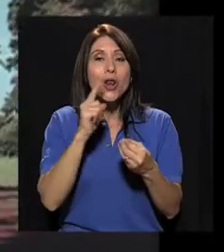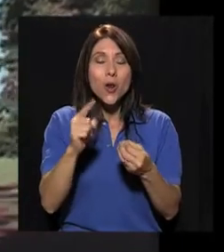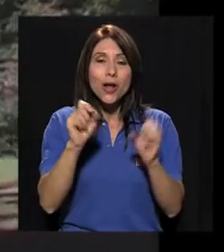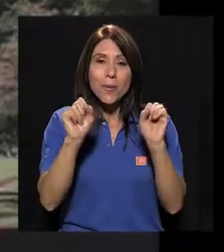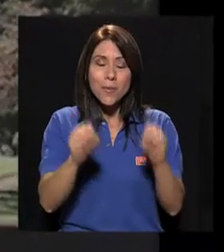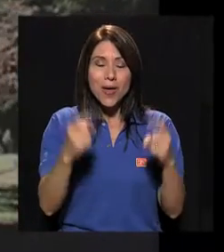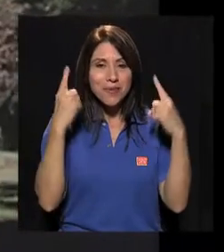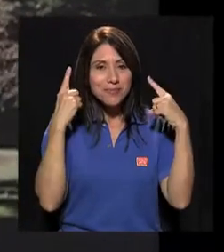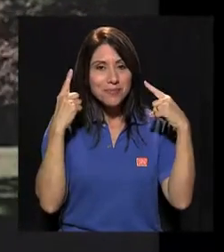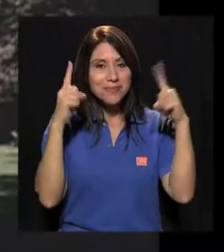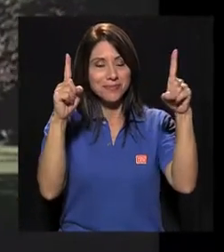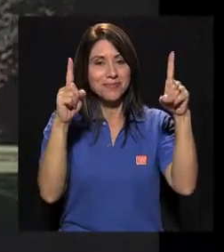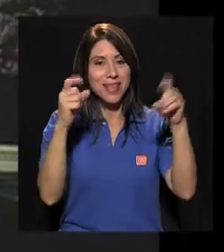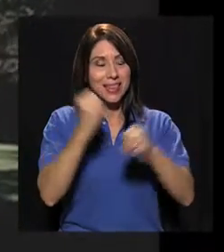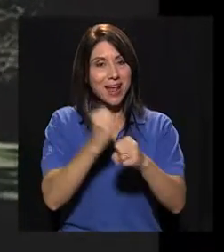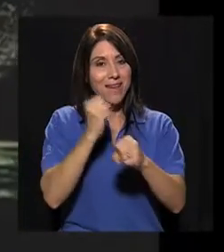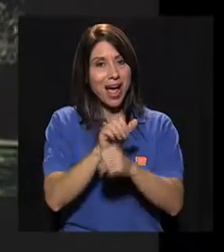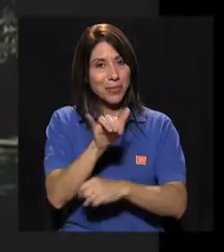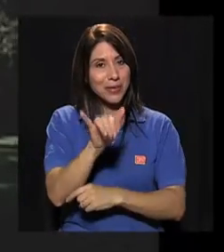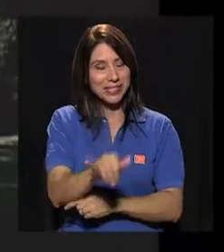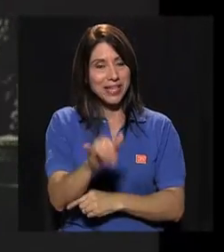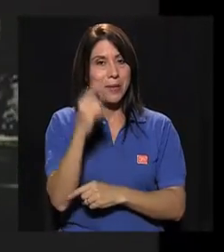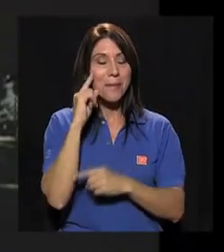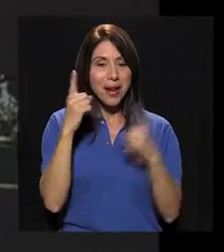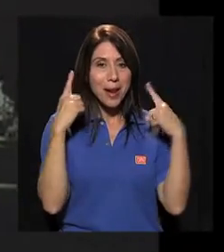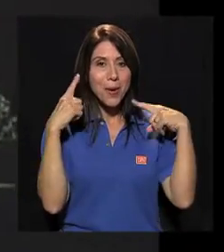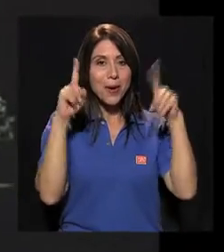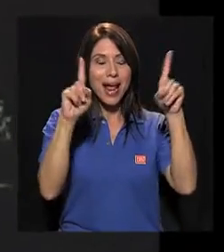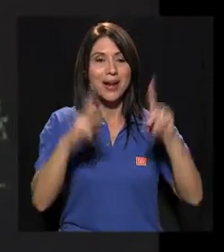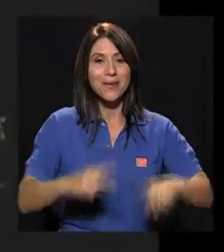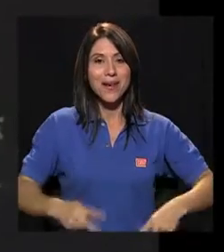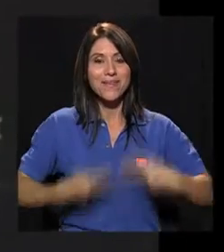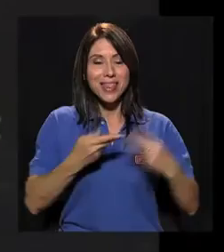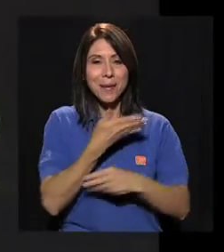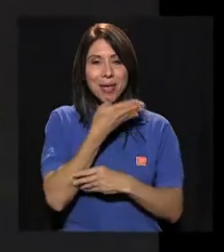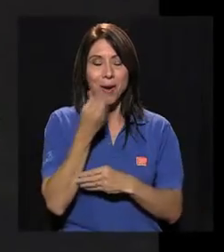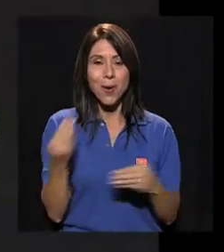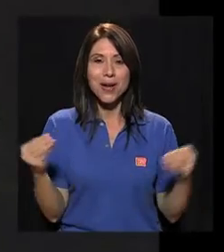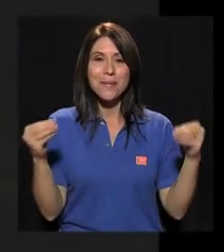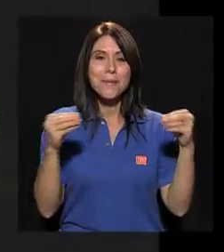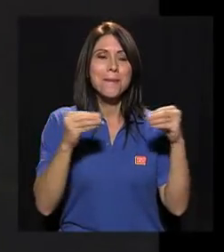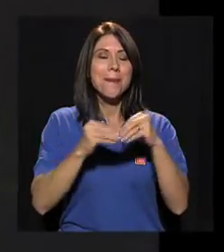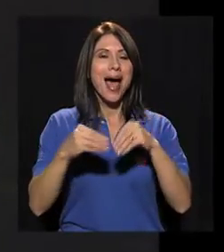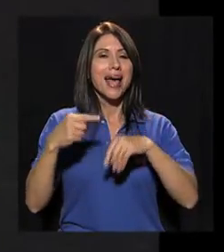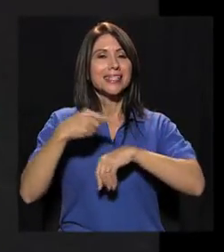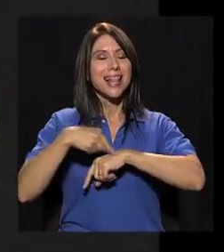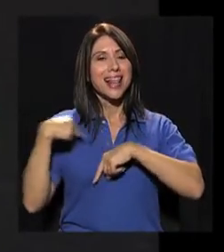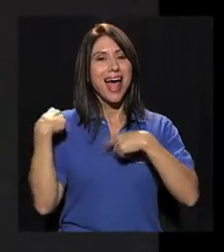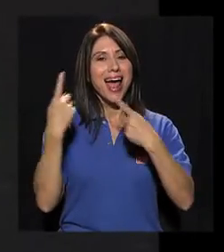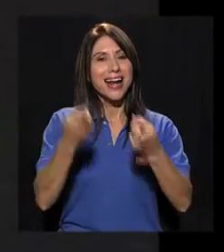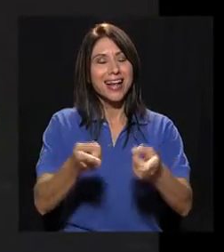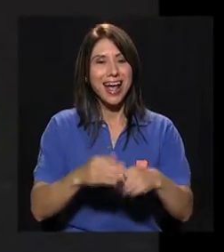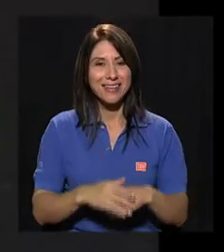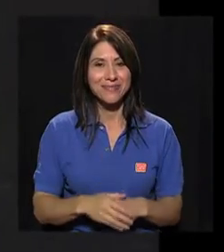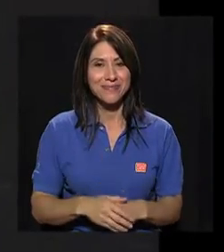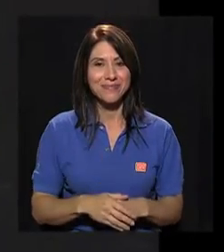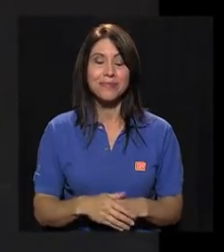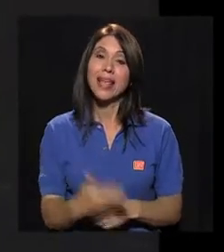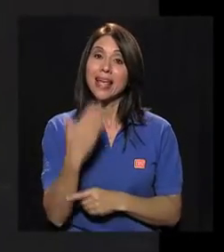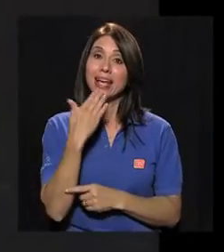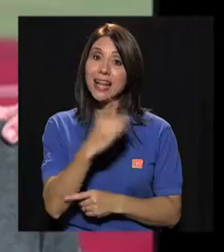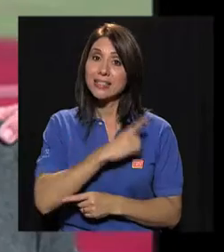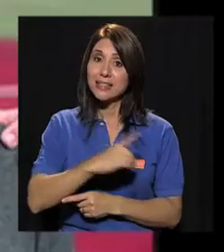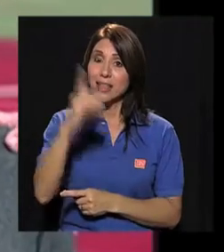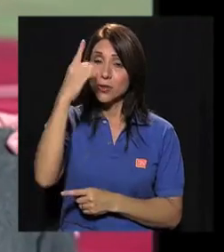recogen trabajando así por su ventura. Por obtener una vida mejor y más larga.